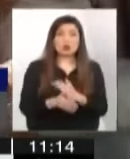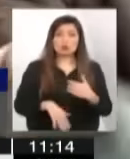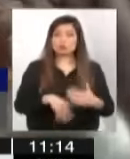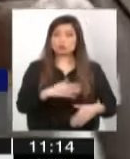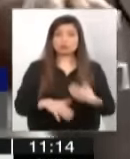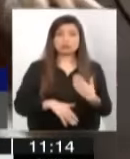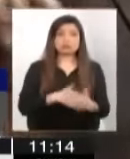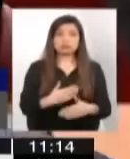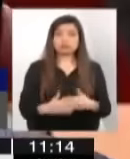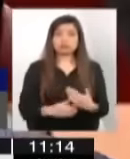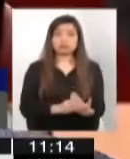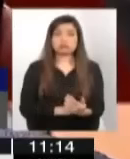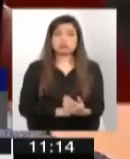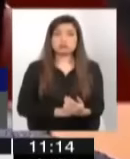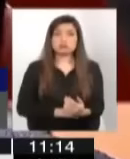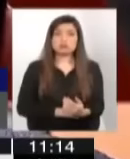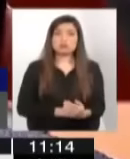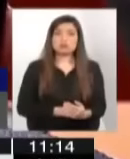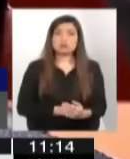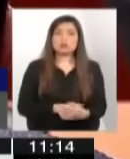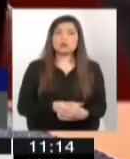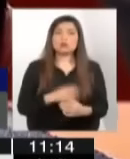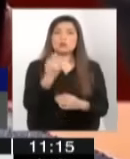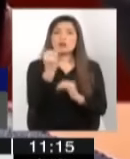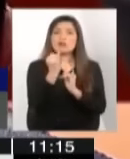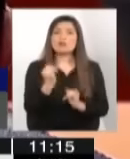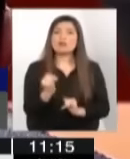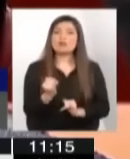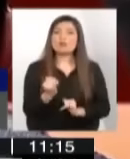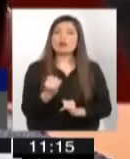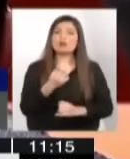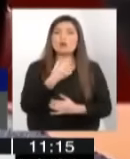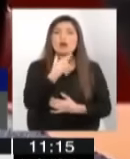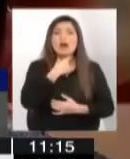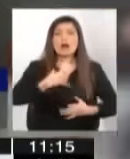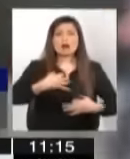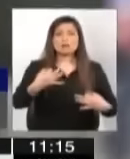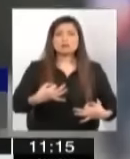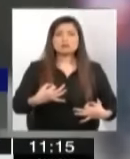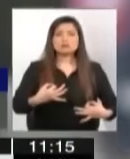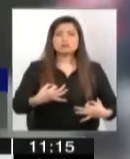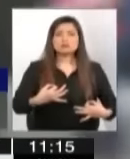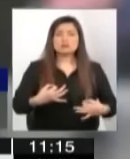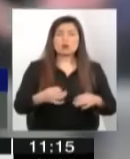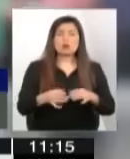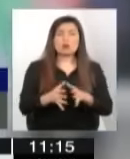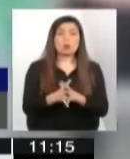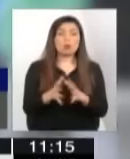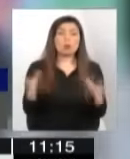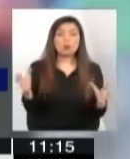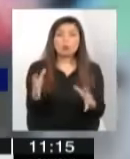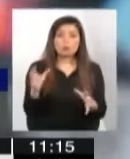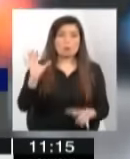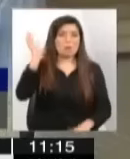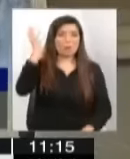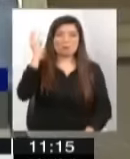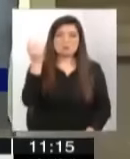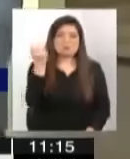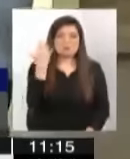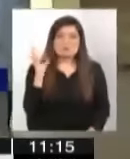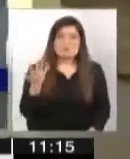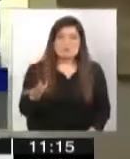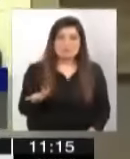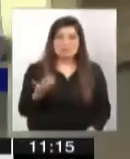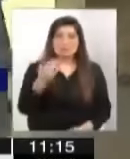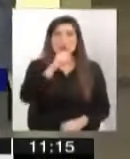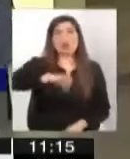llegó como una modalidad tan garantista, un extremo de garantismo, mal entendido también por los